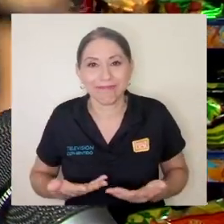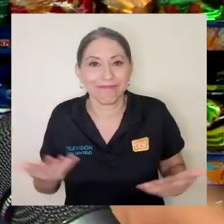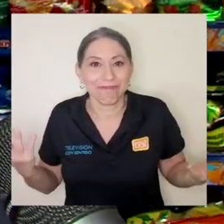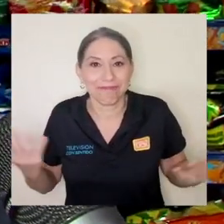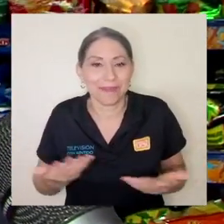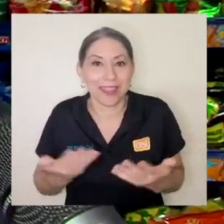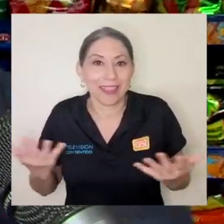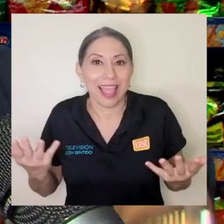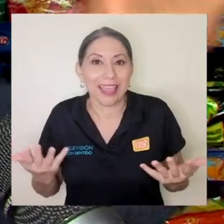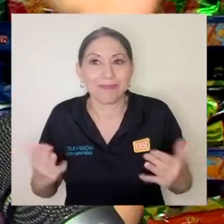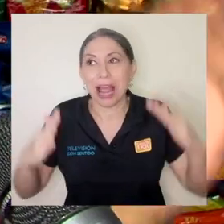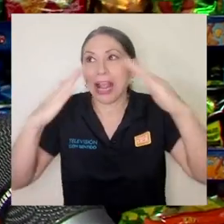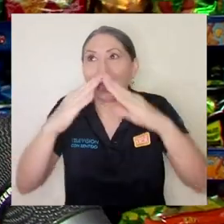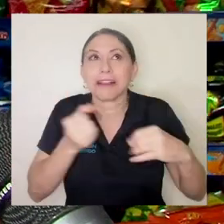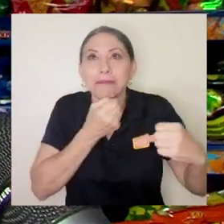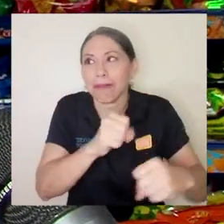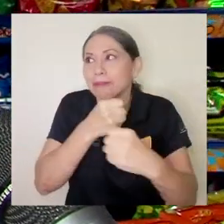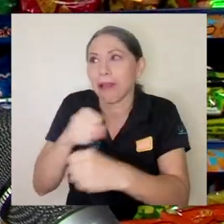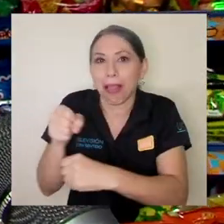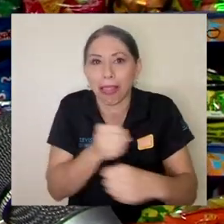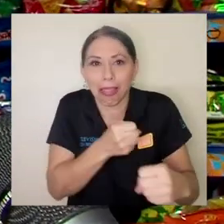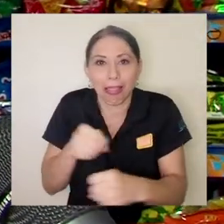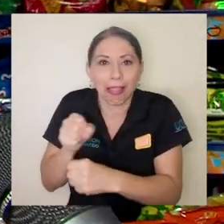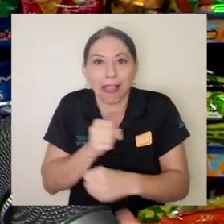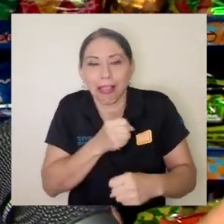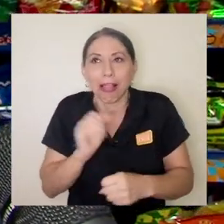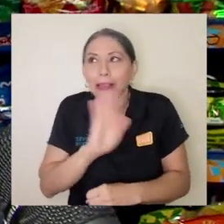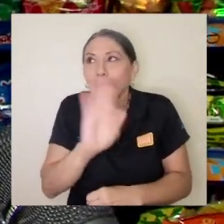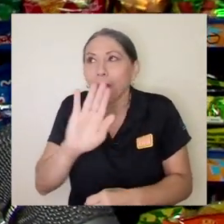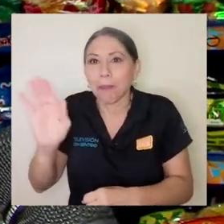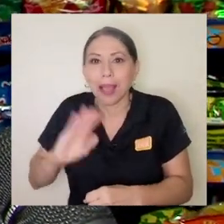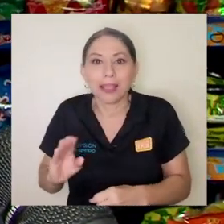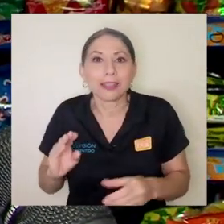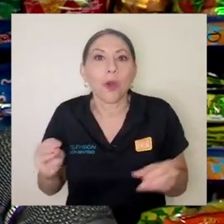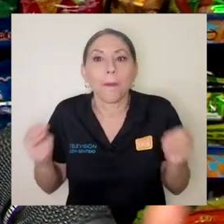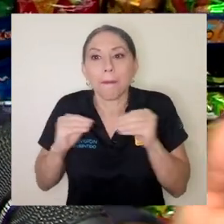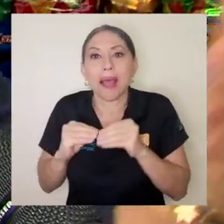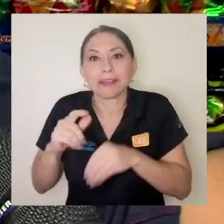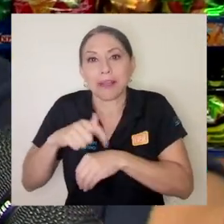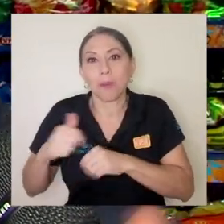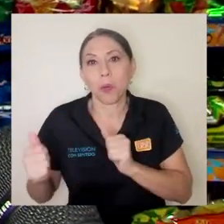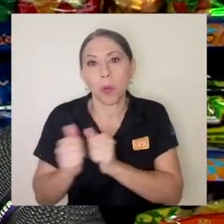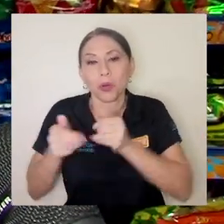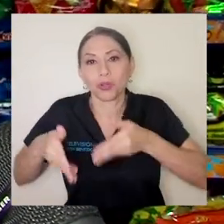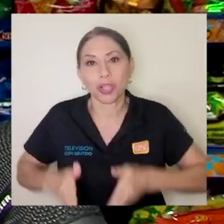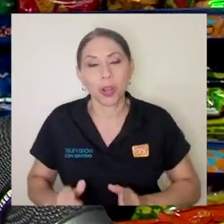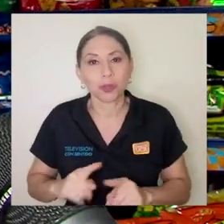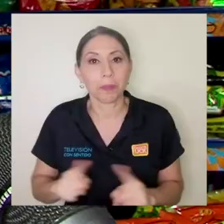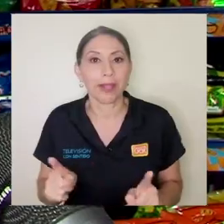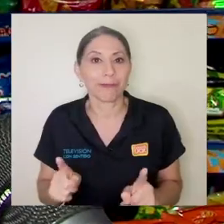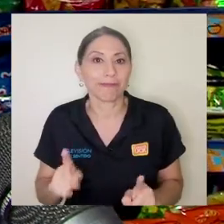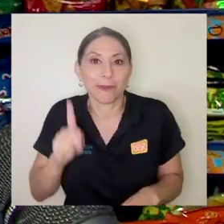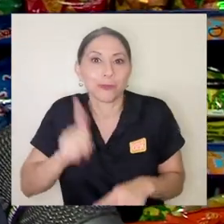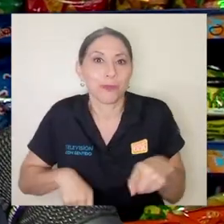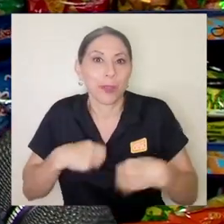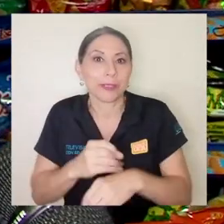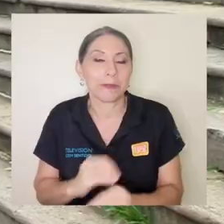limpia más uno la casa pasa más uno con los hijos pero no hay nada más allá que uno pueda hacer